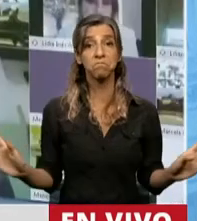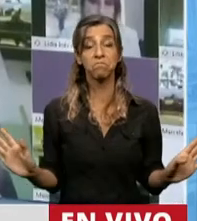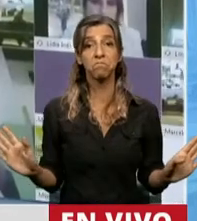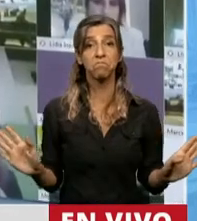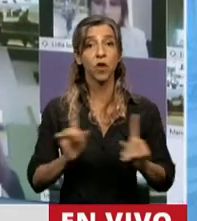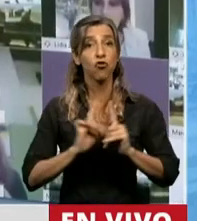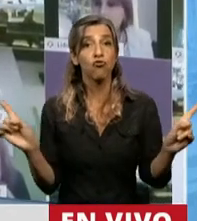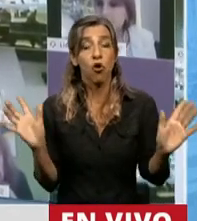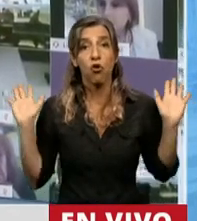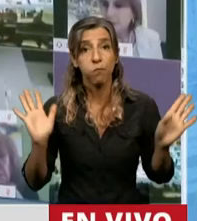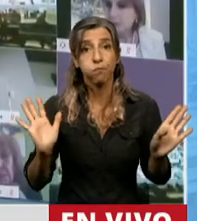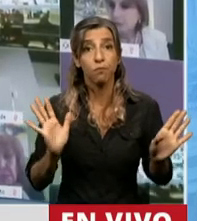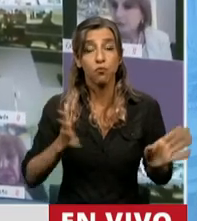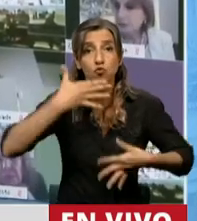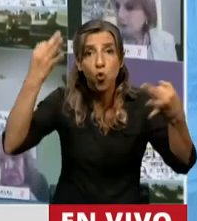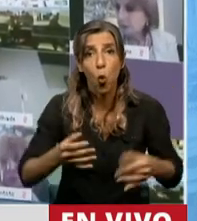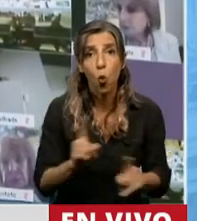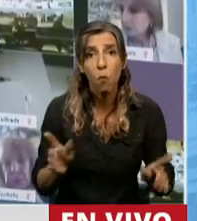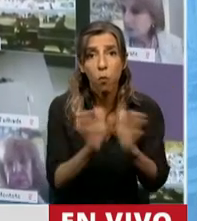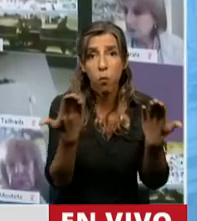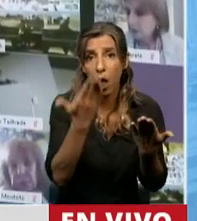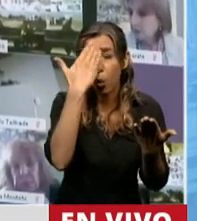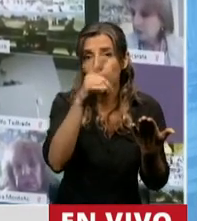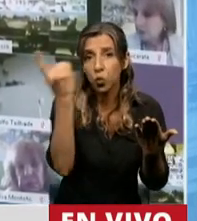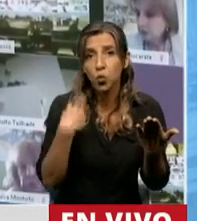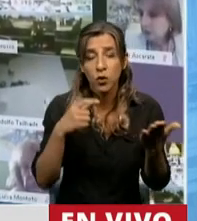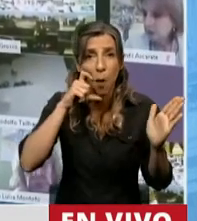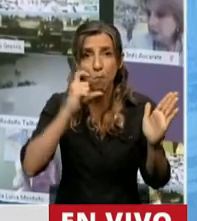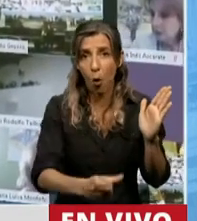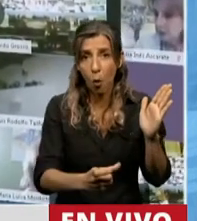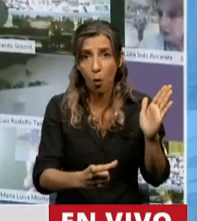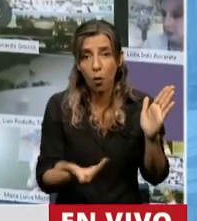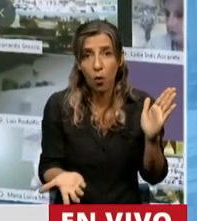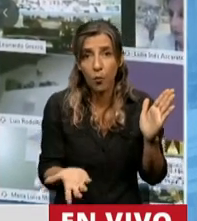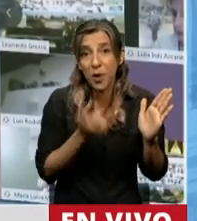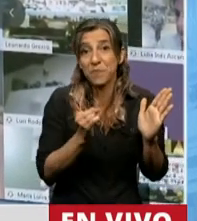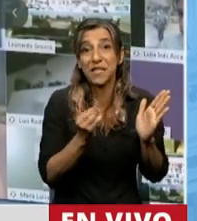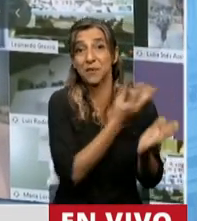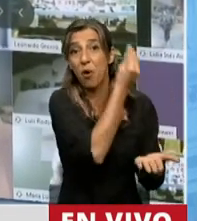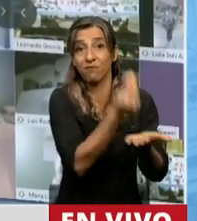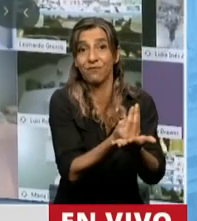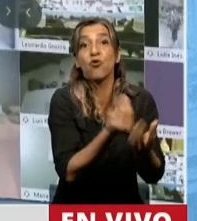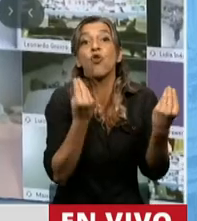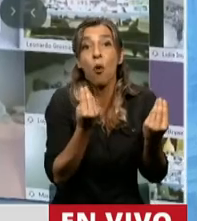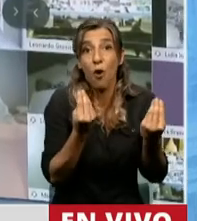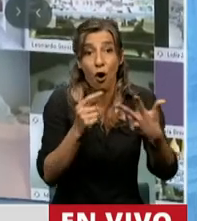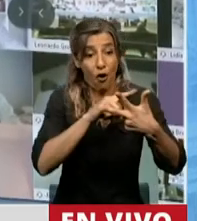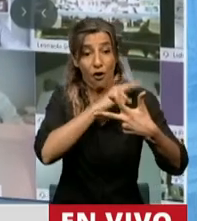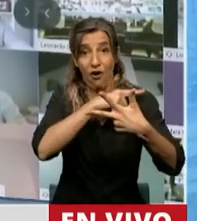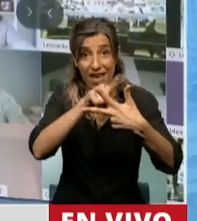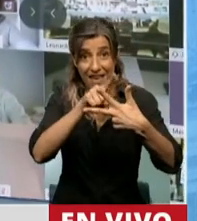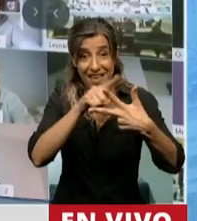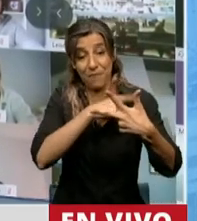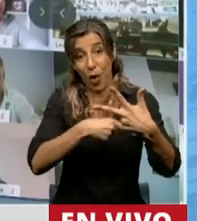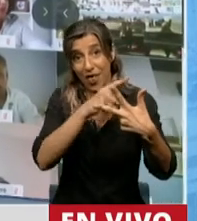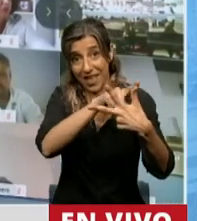Constitución, incumplieron la Constitución en el acto mismo por el cual se los designa, es decir, el acto que les da origen al ejercicio